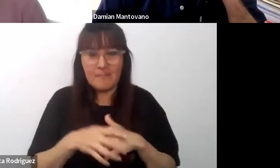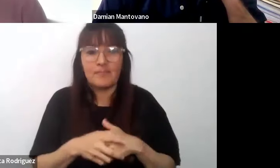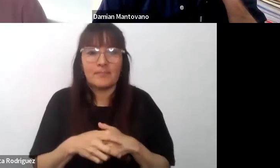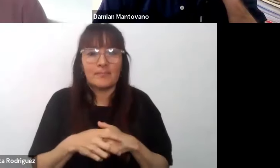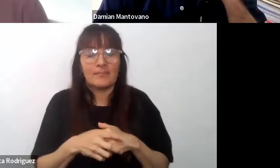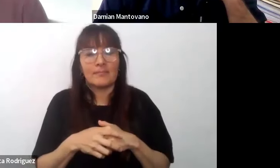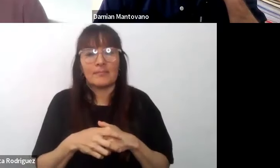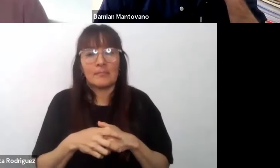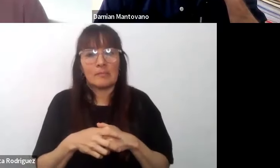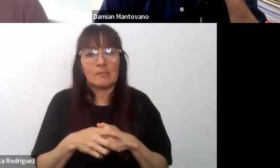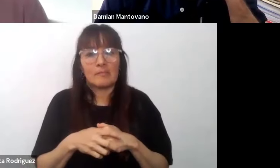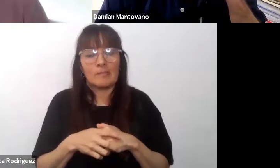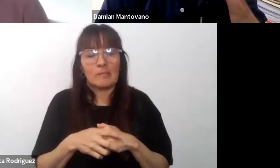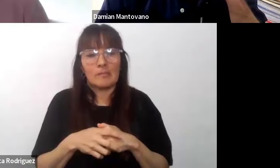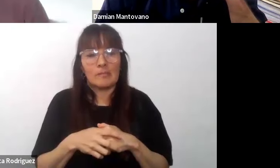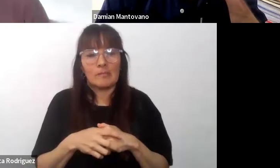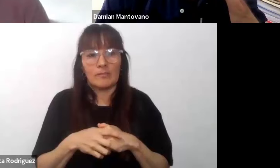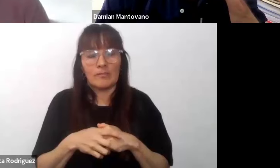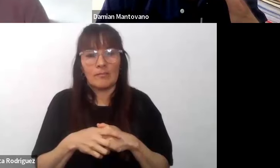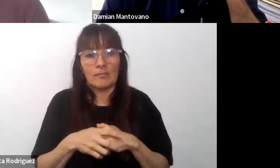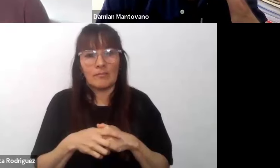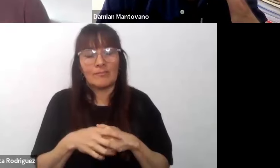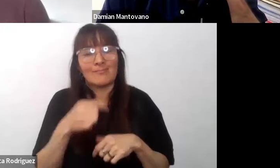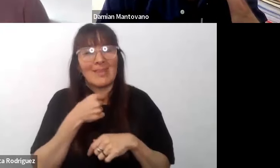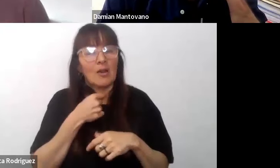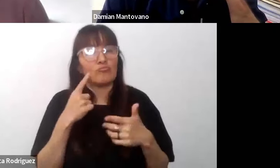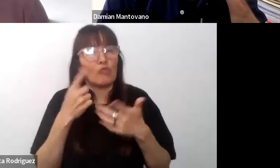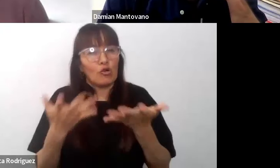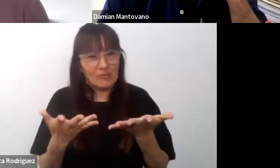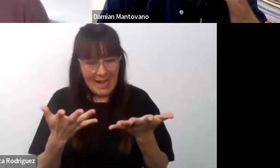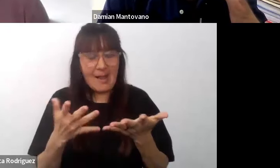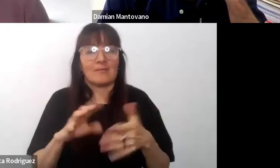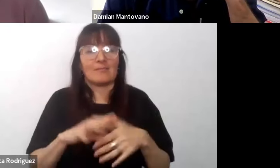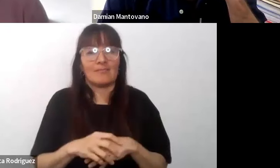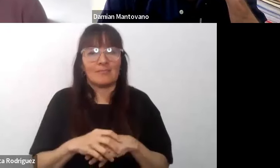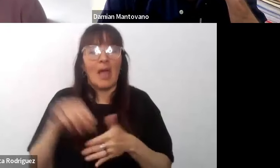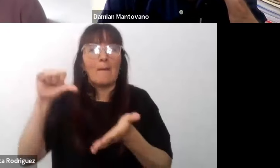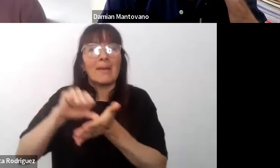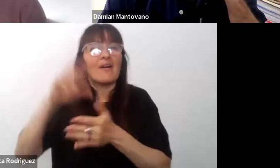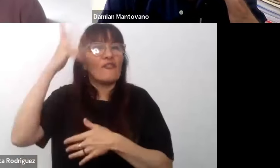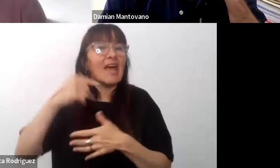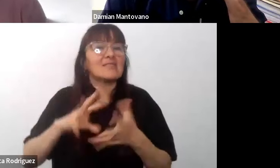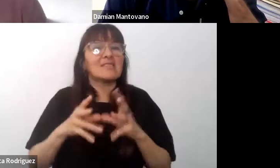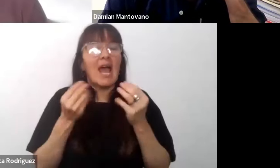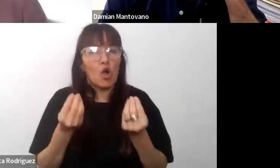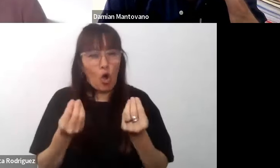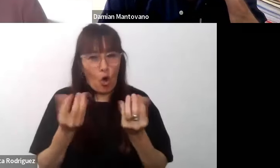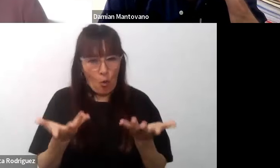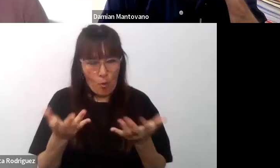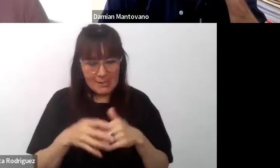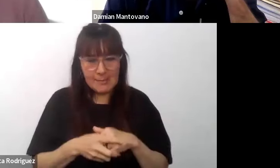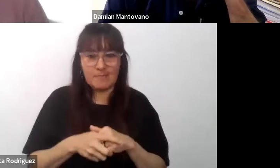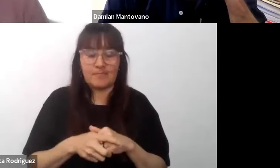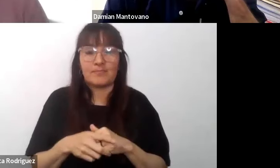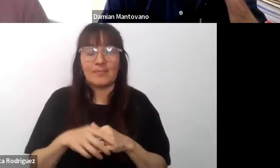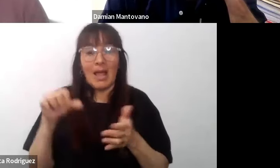para intentar mostrarles cómo funciona en Francia entonces en